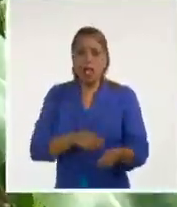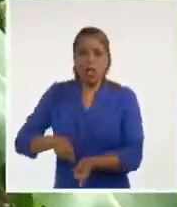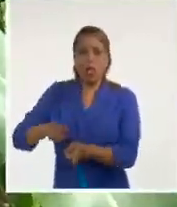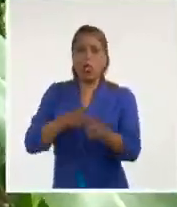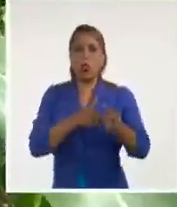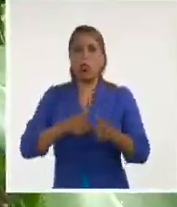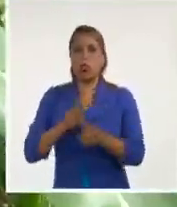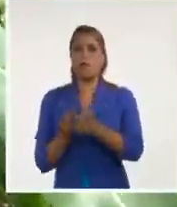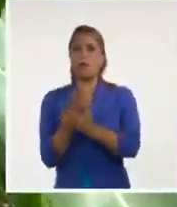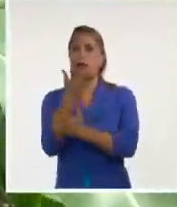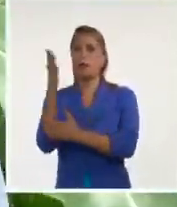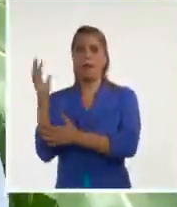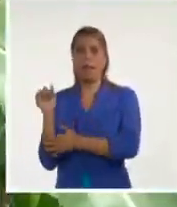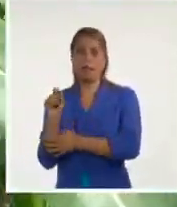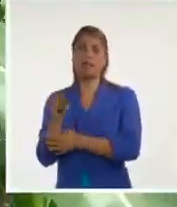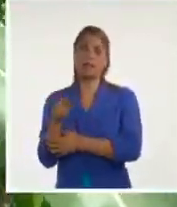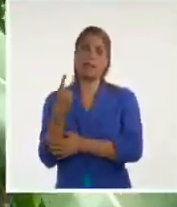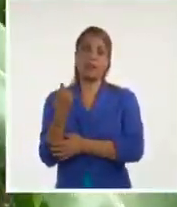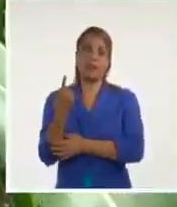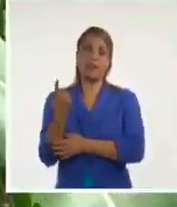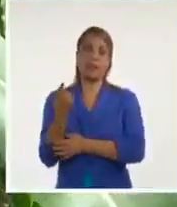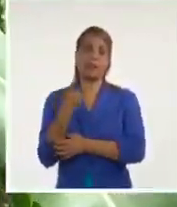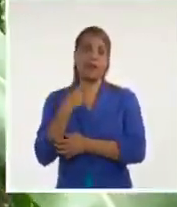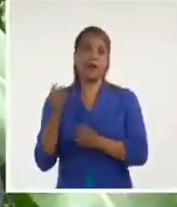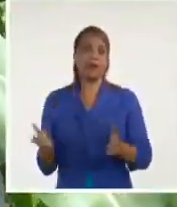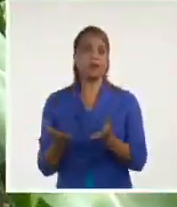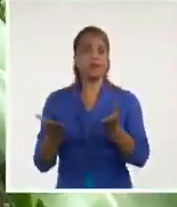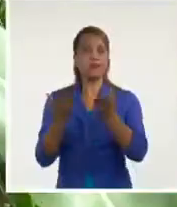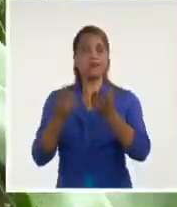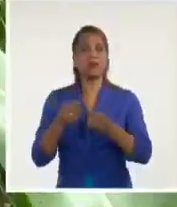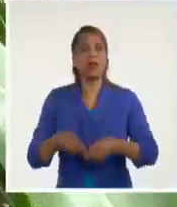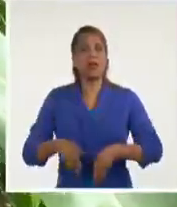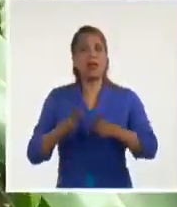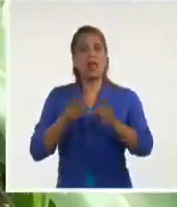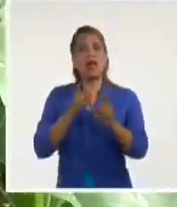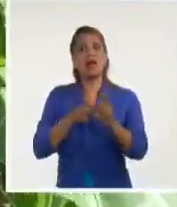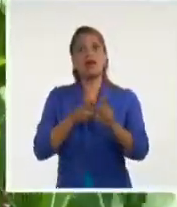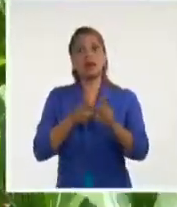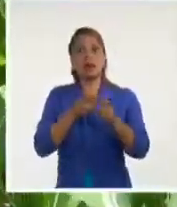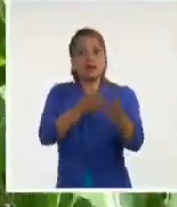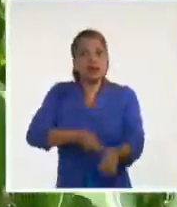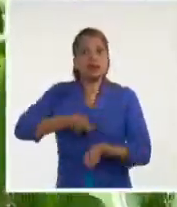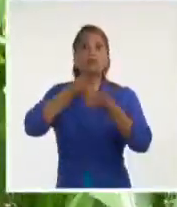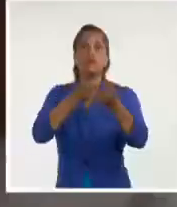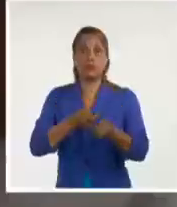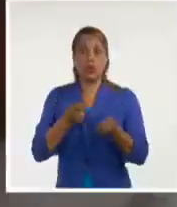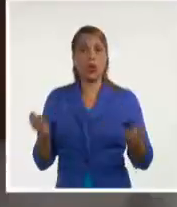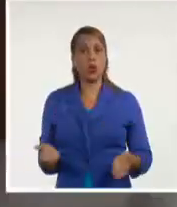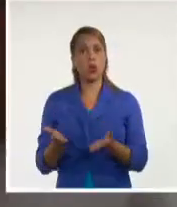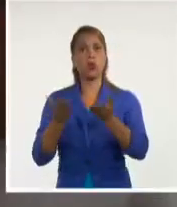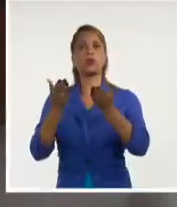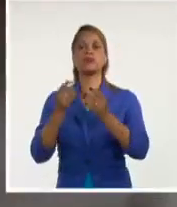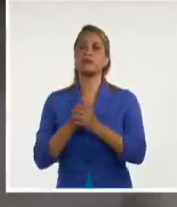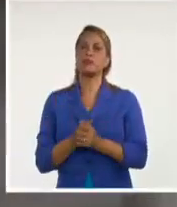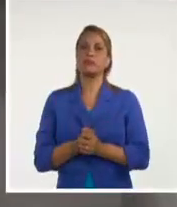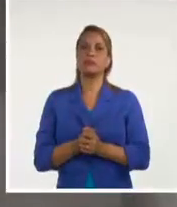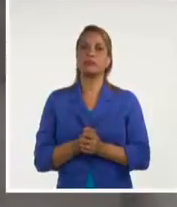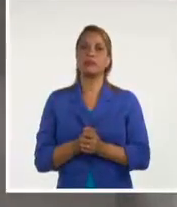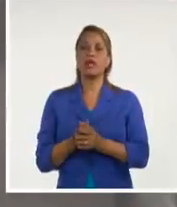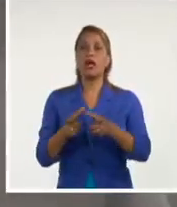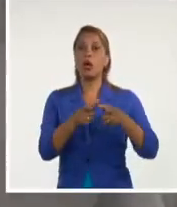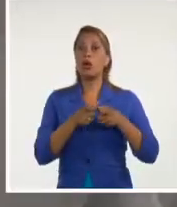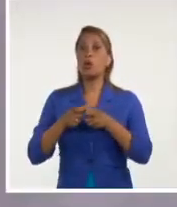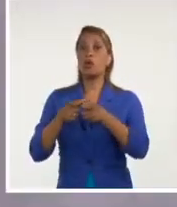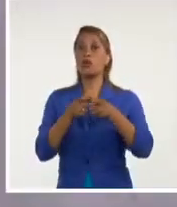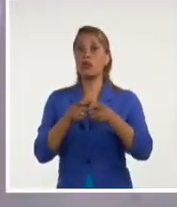falta de una serie de requisitos para producir nosotros en la agricultura y así ayudar a la alimentación de nuestro pueblo. En el Consejo Popular de Puerta